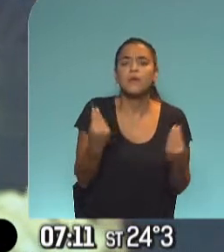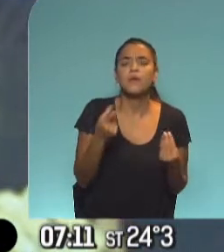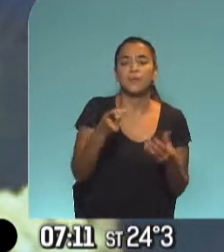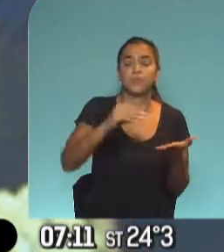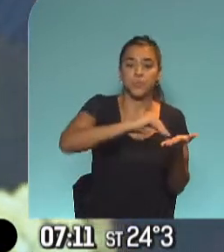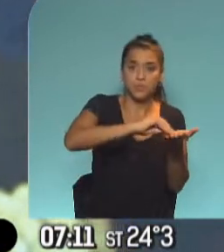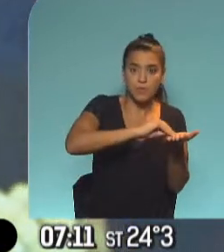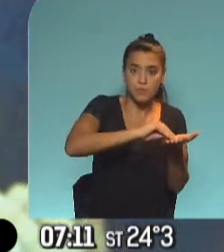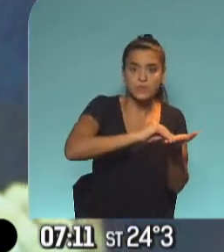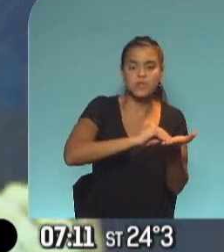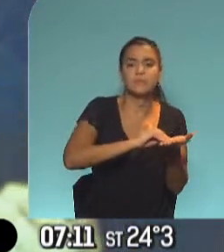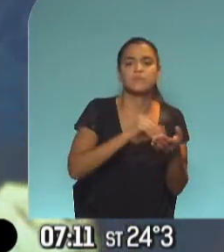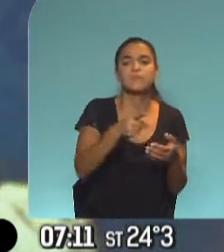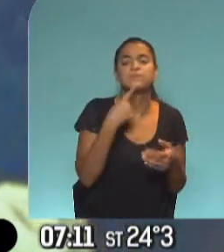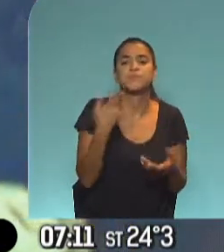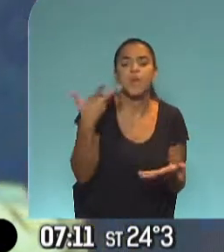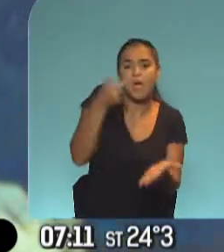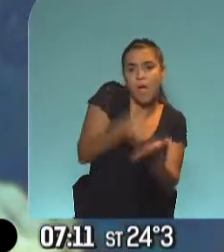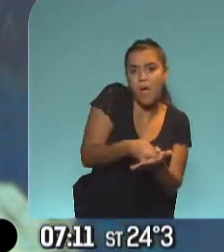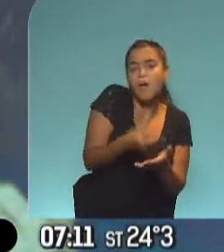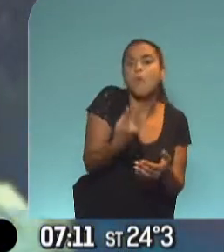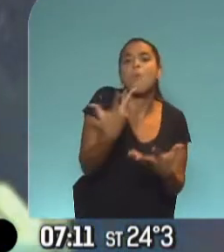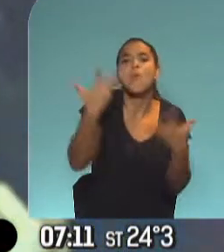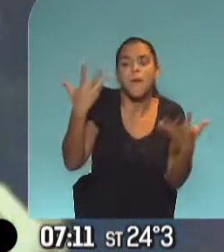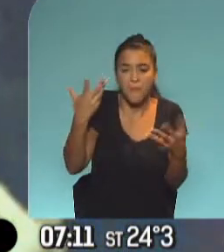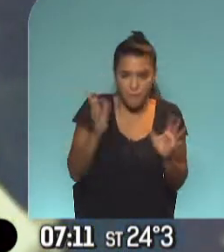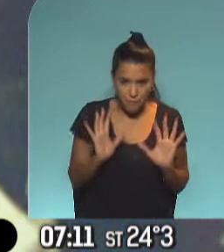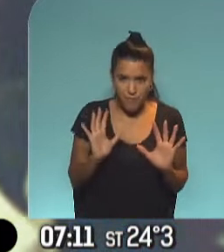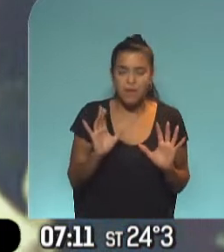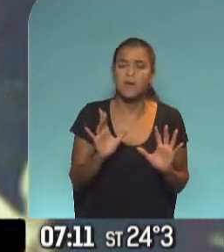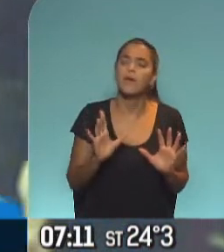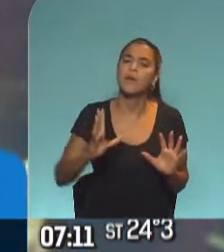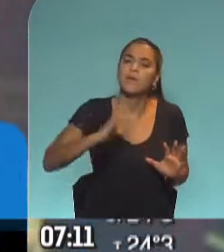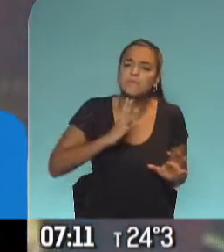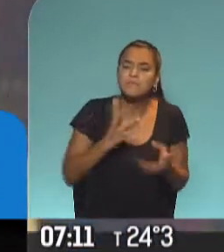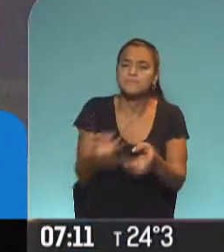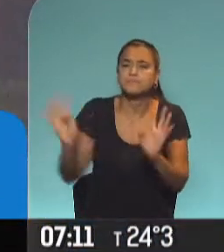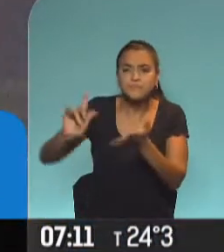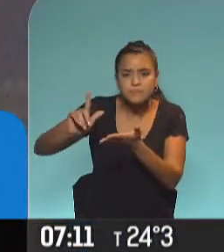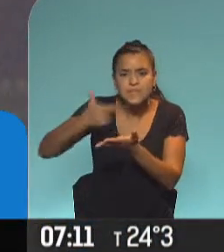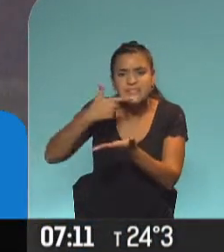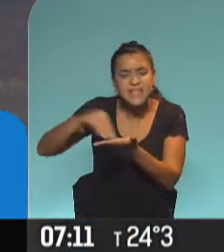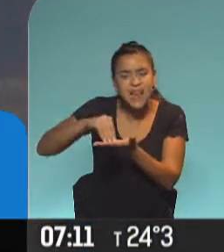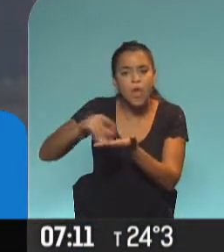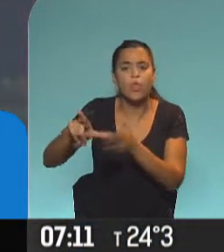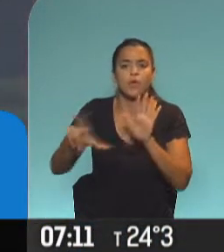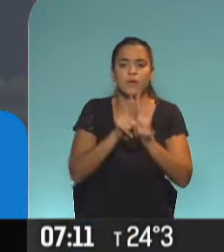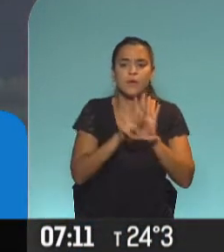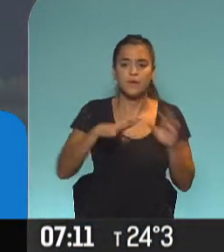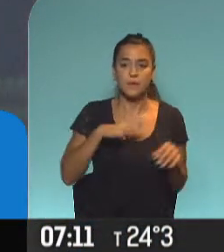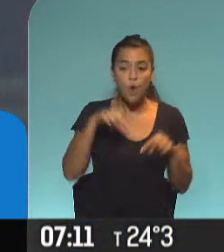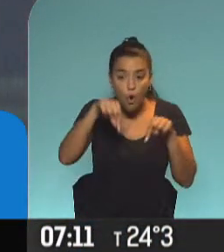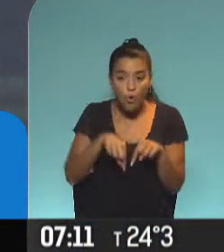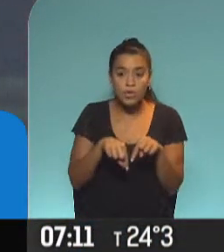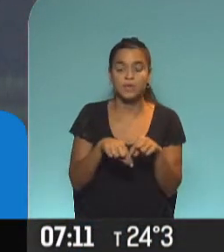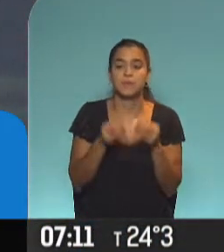diputados, entonces al proyecto del aporte extraordinario todavía le queda el Senado antes de convertirse en ley y hoy empieza el